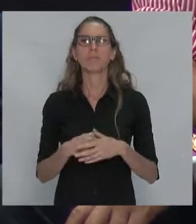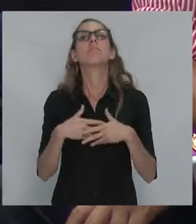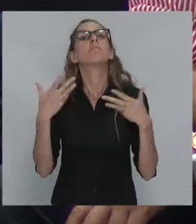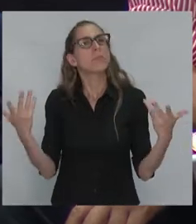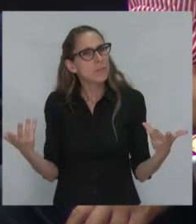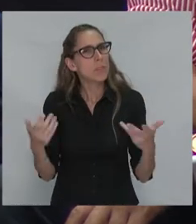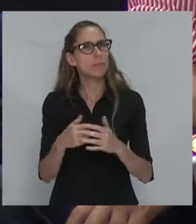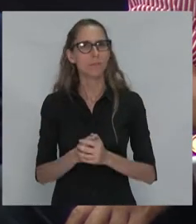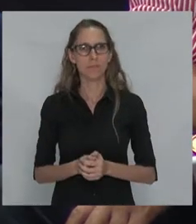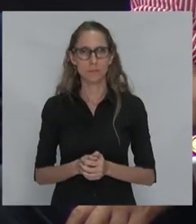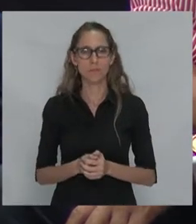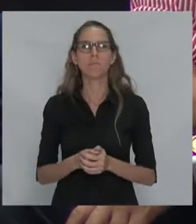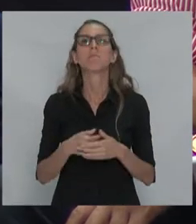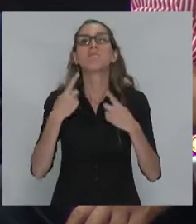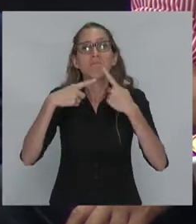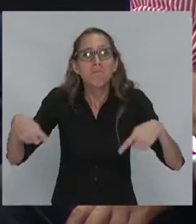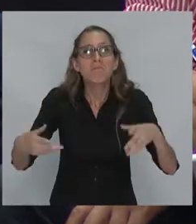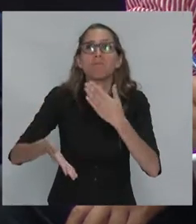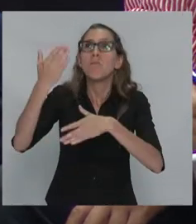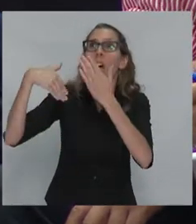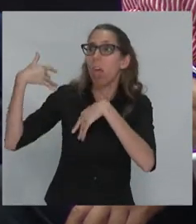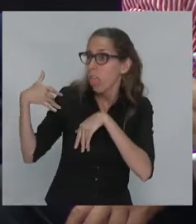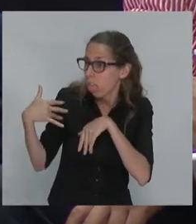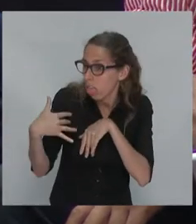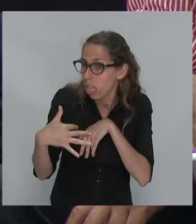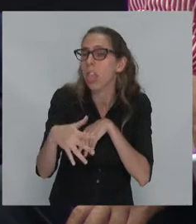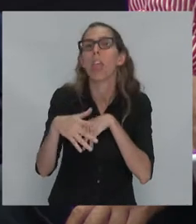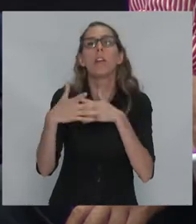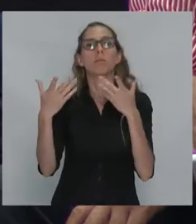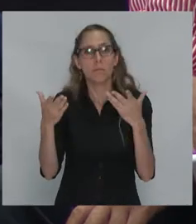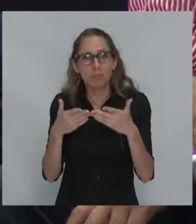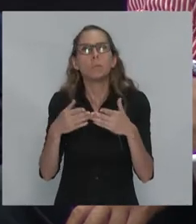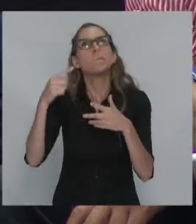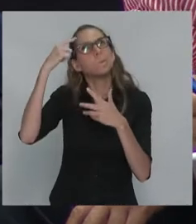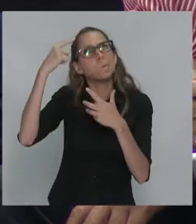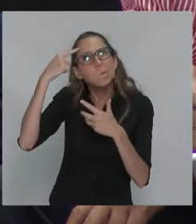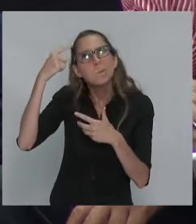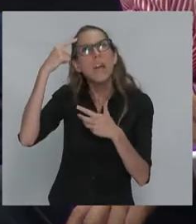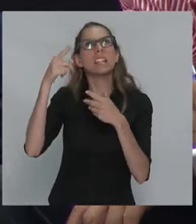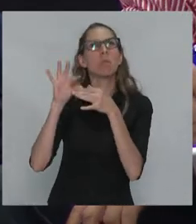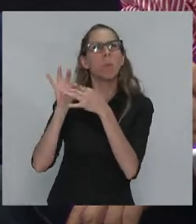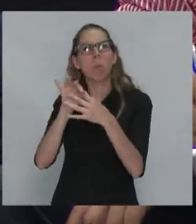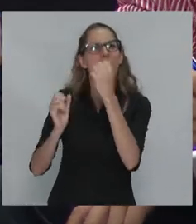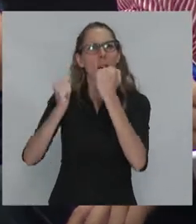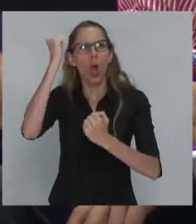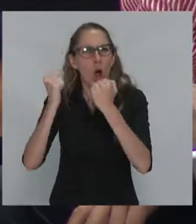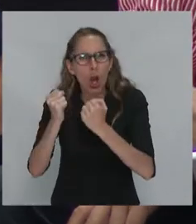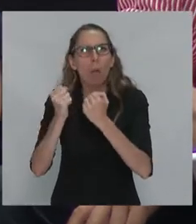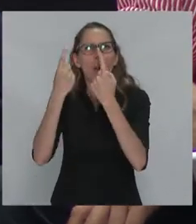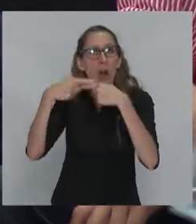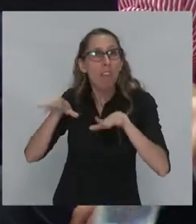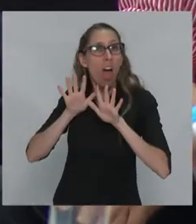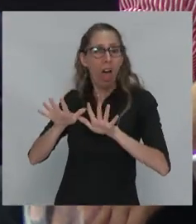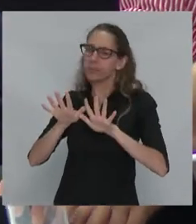tanto, todo lo que hemos visto a lo largo de la construcción del pensamiento económico, hay